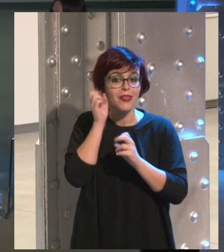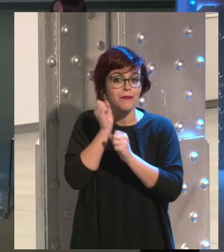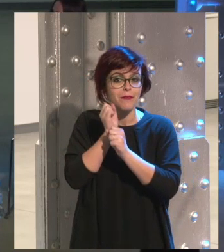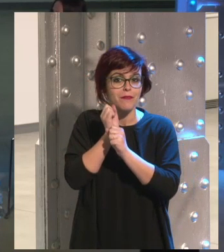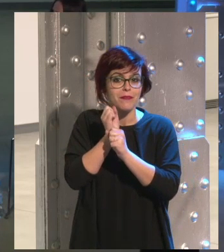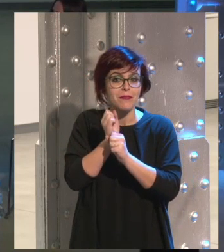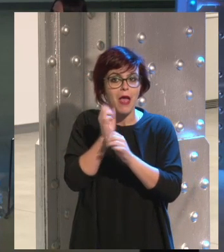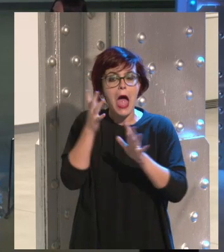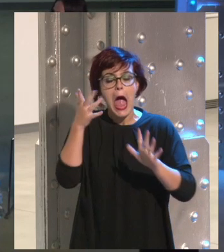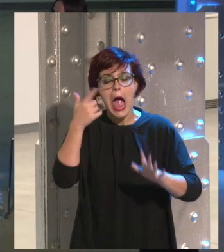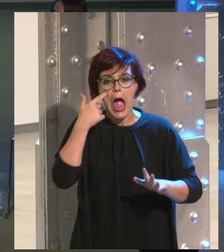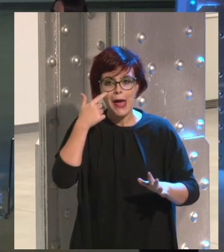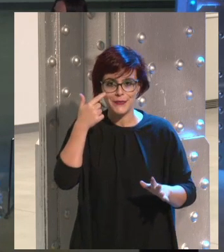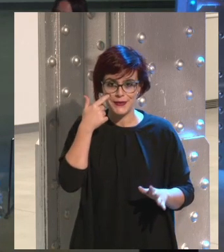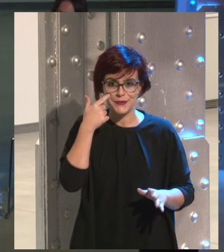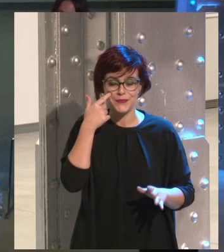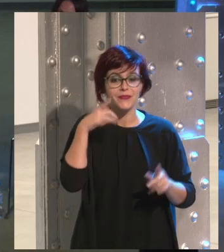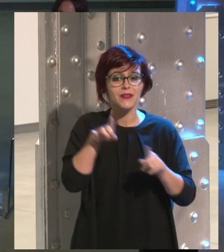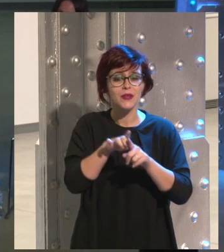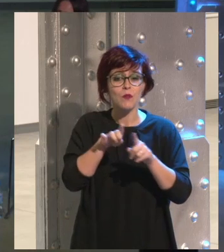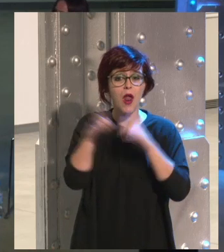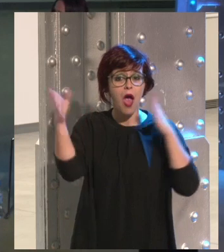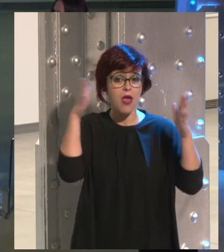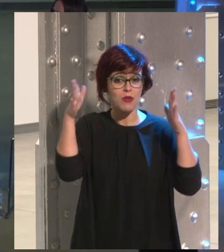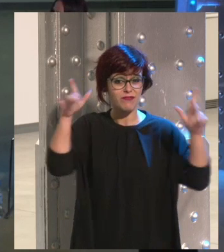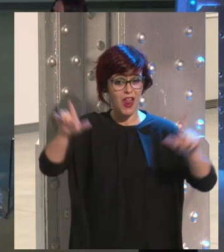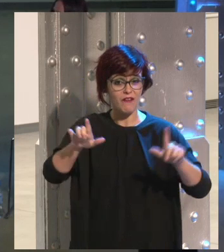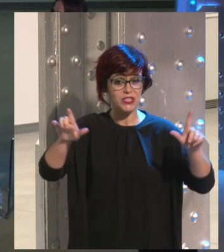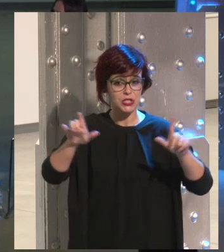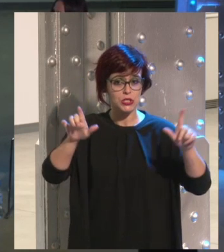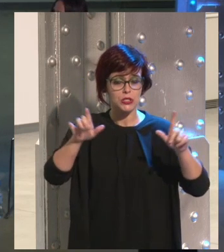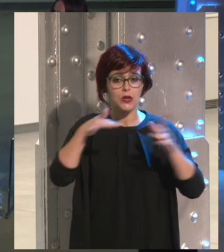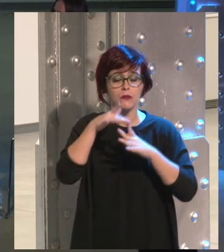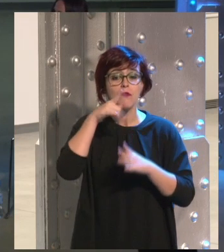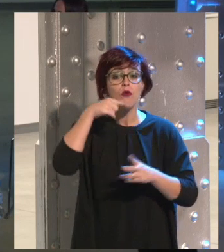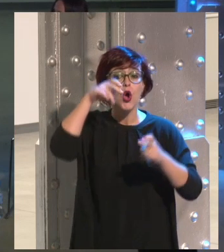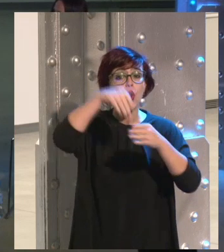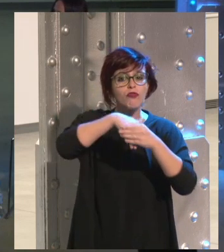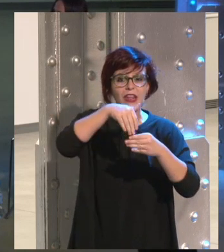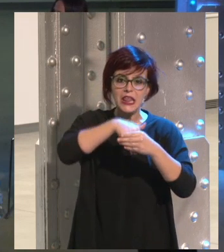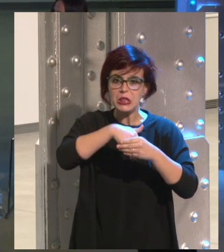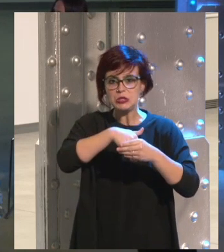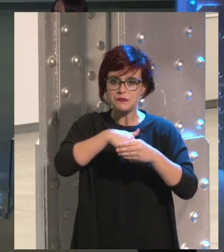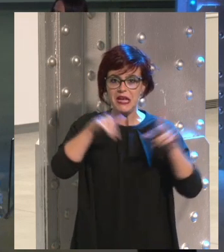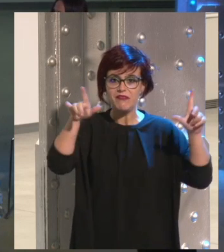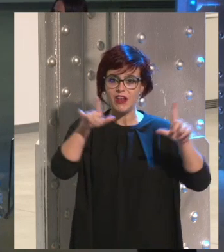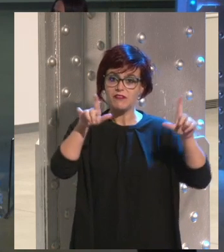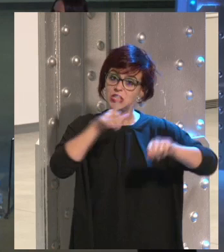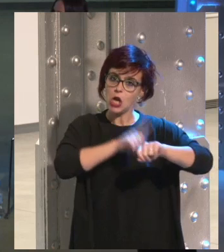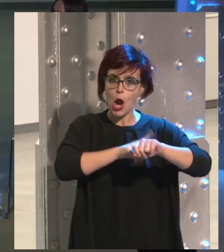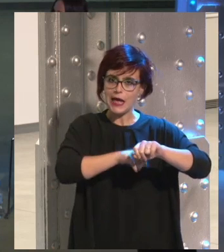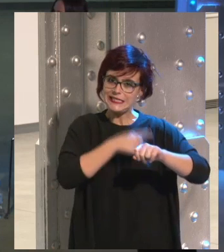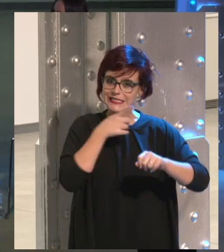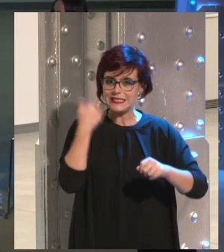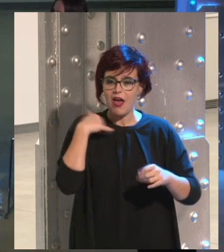Yo diría que no, es decir, esto, como en su época pasó con la televisión, bueno, es que hay unos contenidos que es que la televisión más vale que la apaguemos,